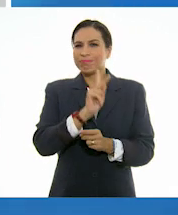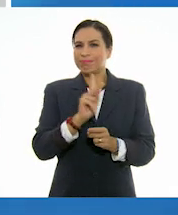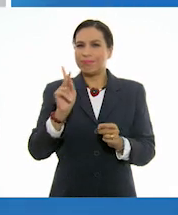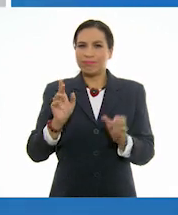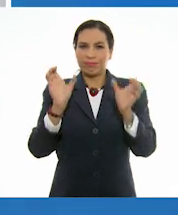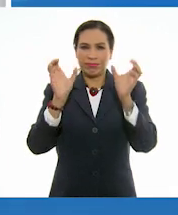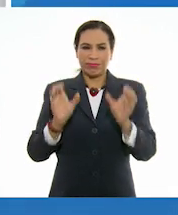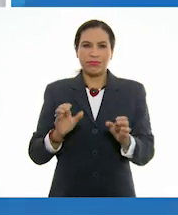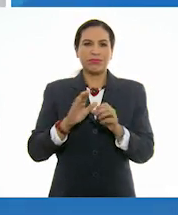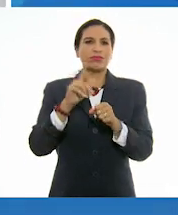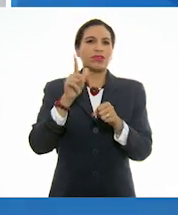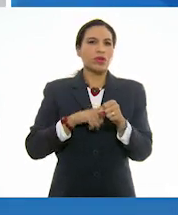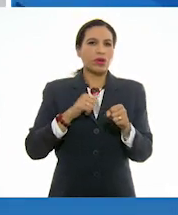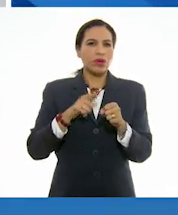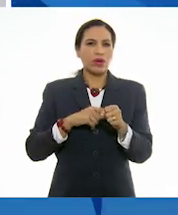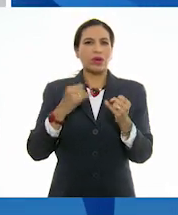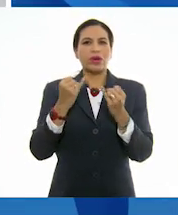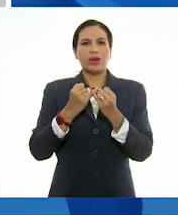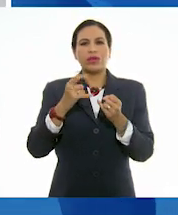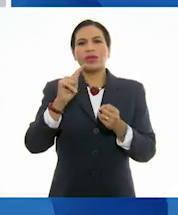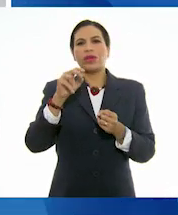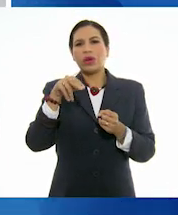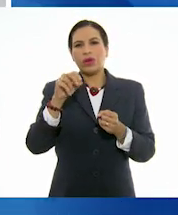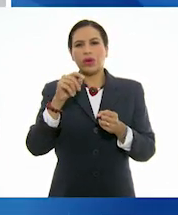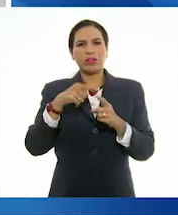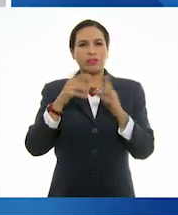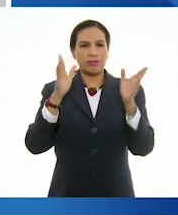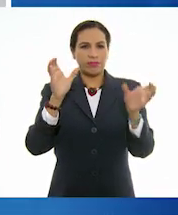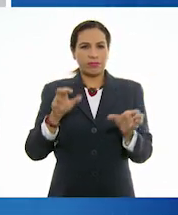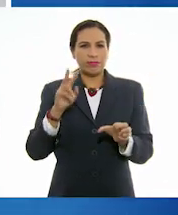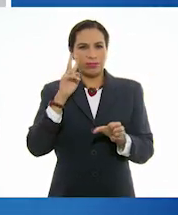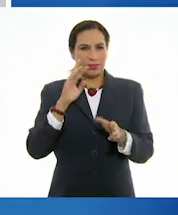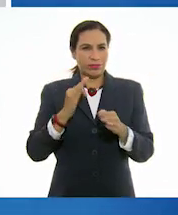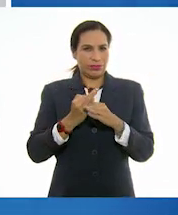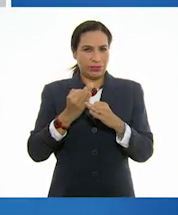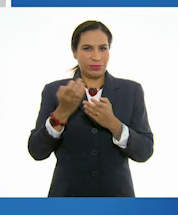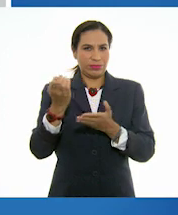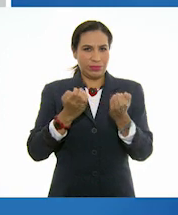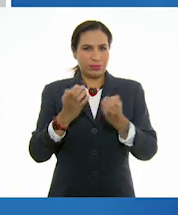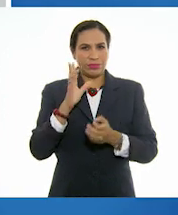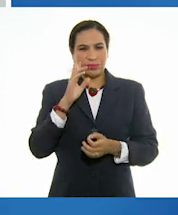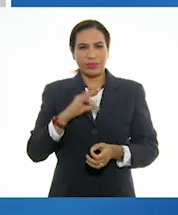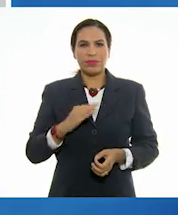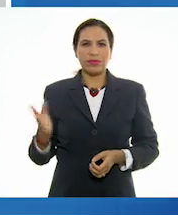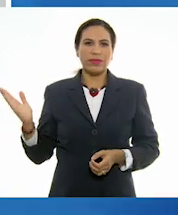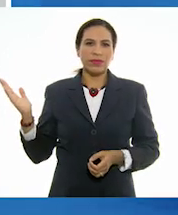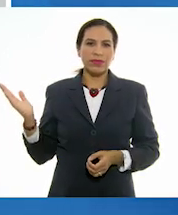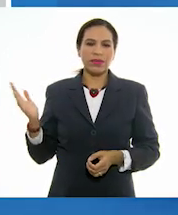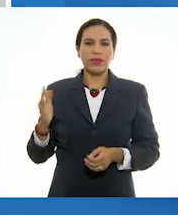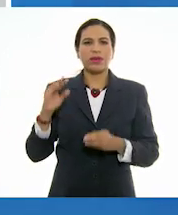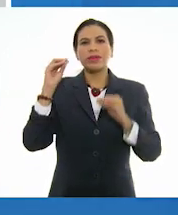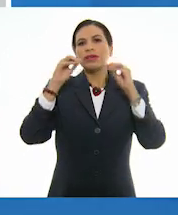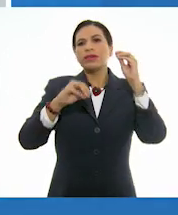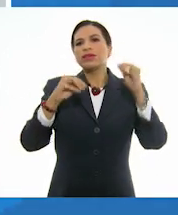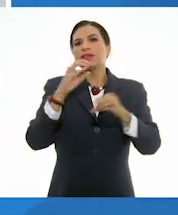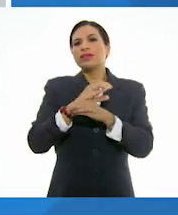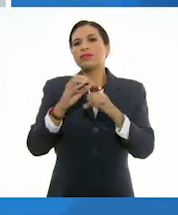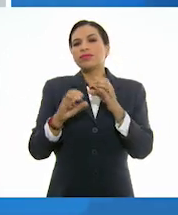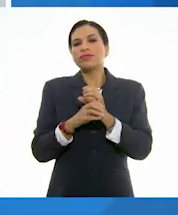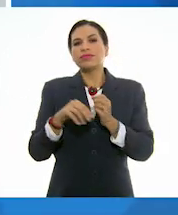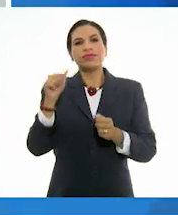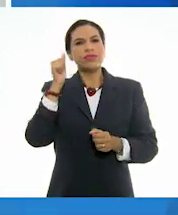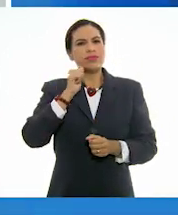de peso y tono en cada una de sus partes. Como lo muestra el ejercicio, podemos jugar con la distribución de los elementos